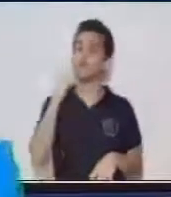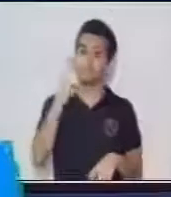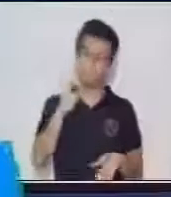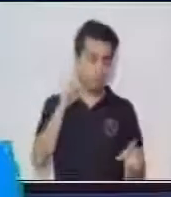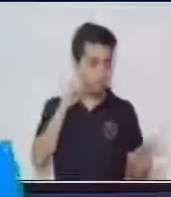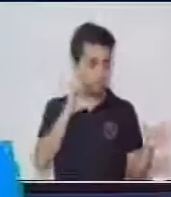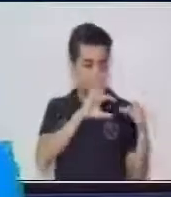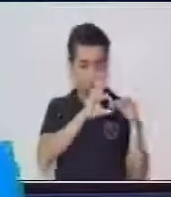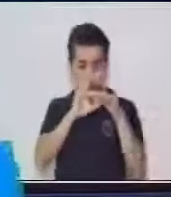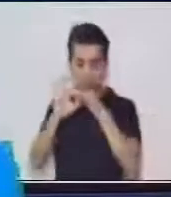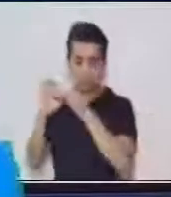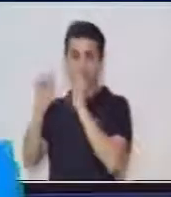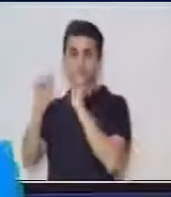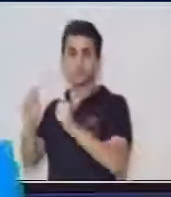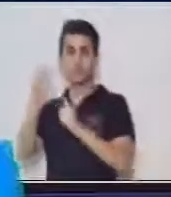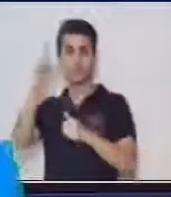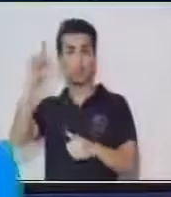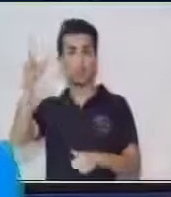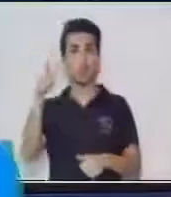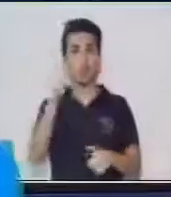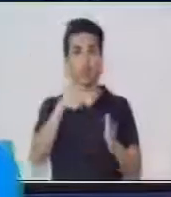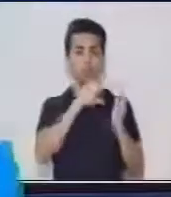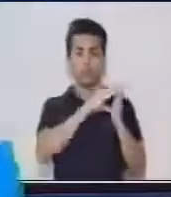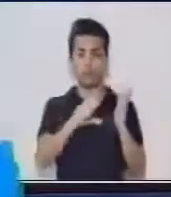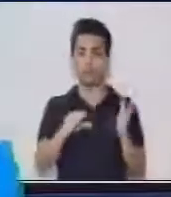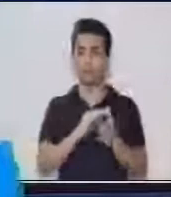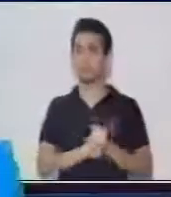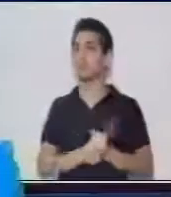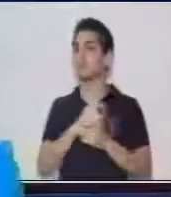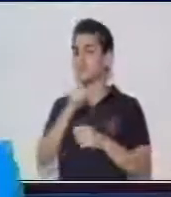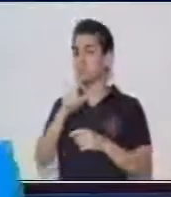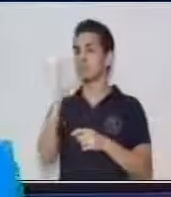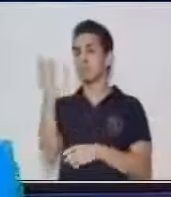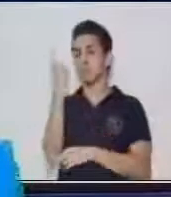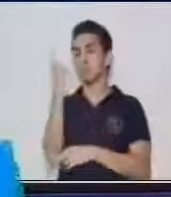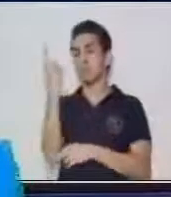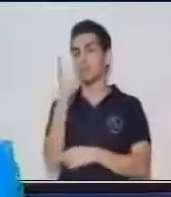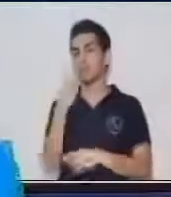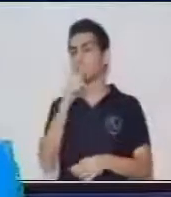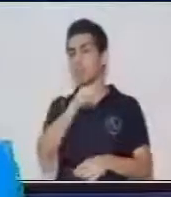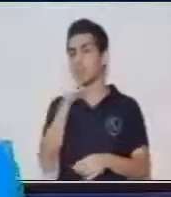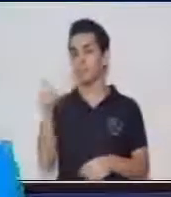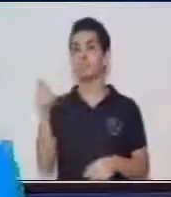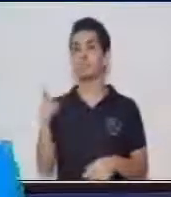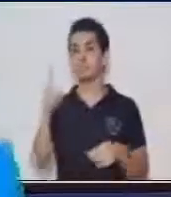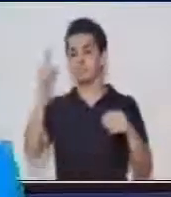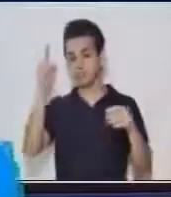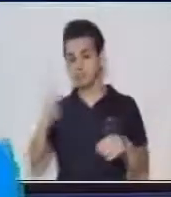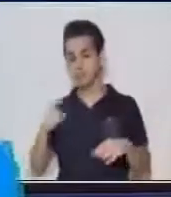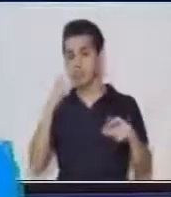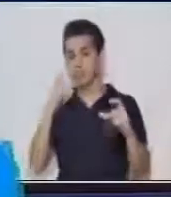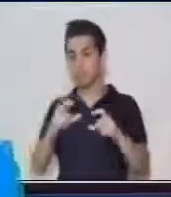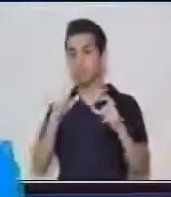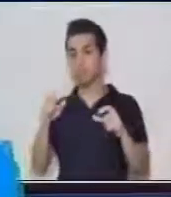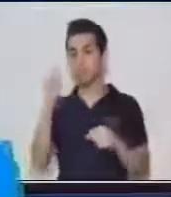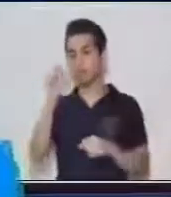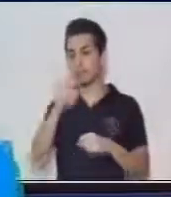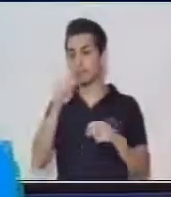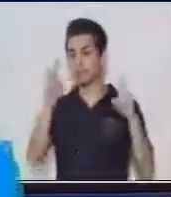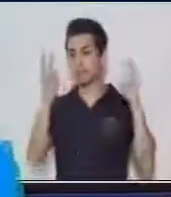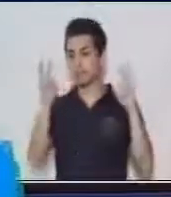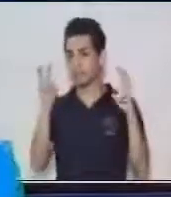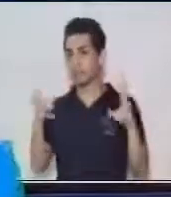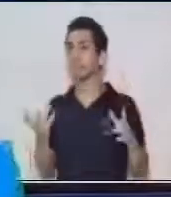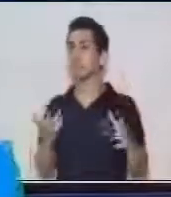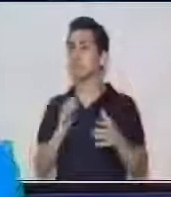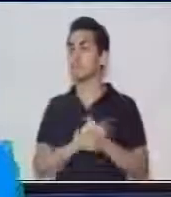sentido lógico este texto. La función es muy importante. Ustedes deben de cuidar ese aspecto y,